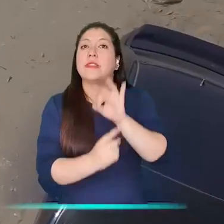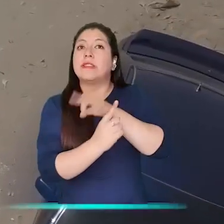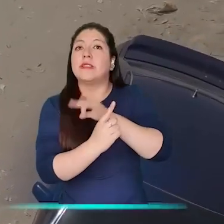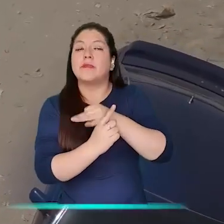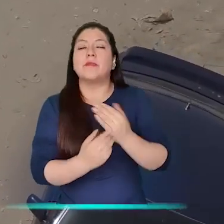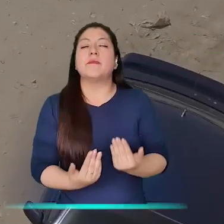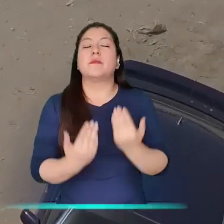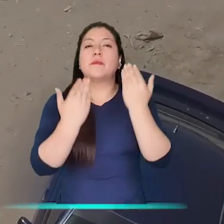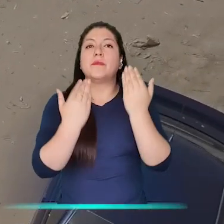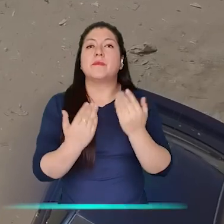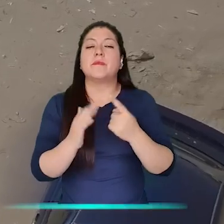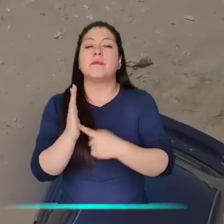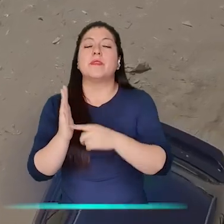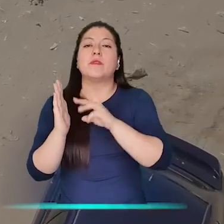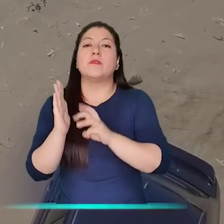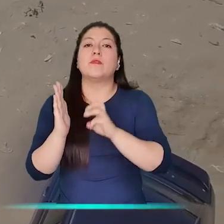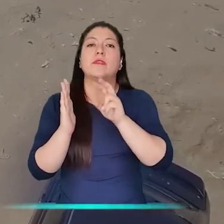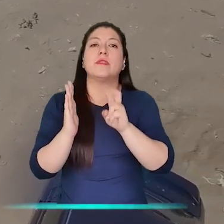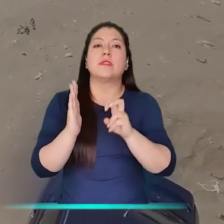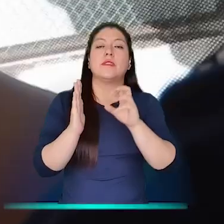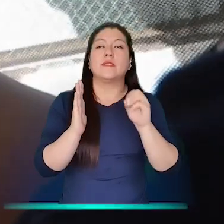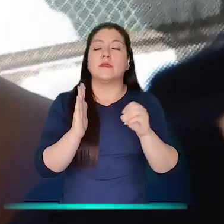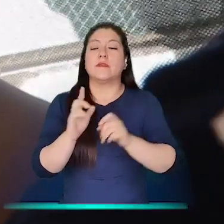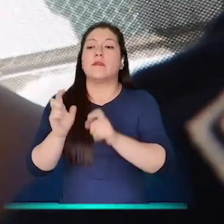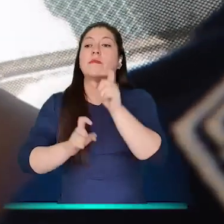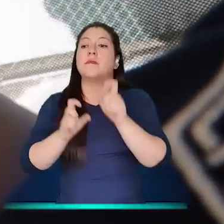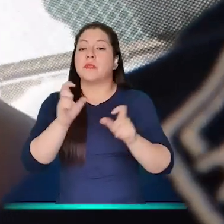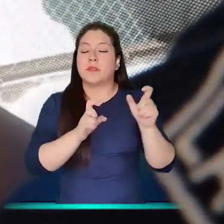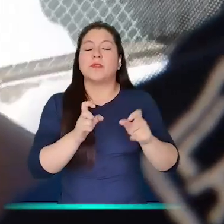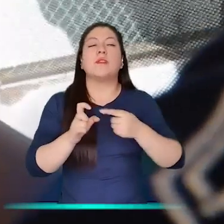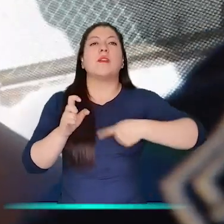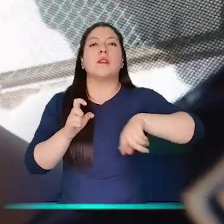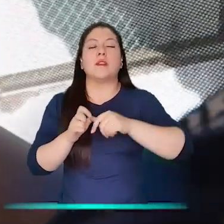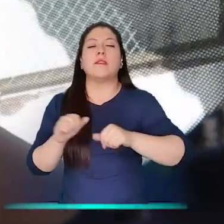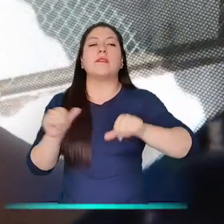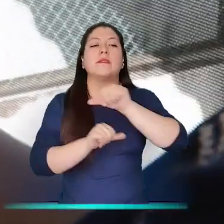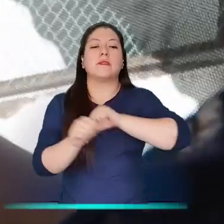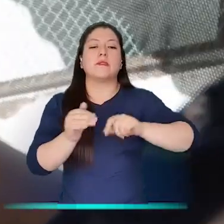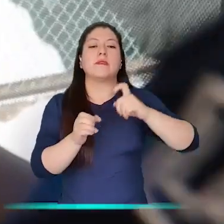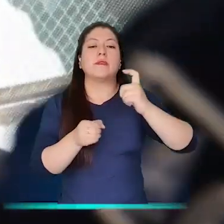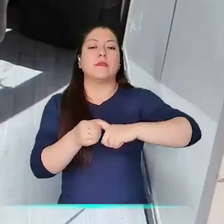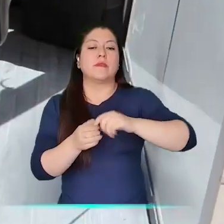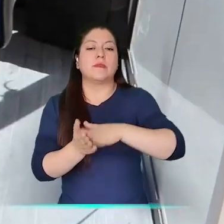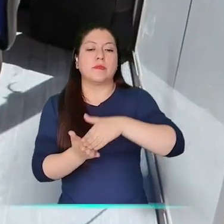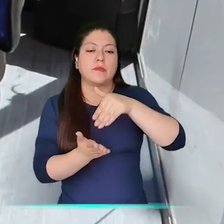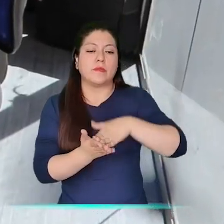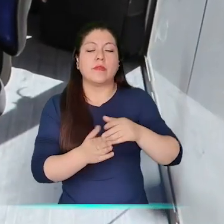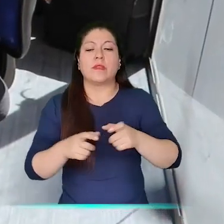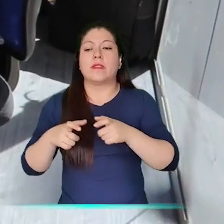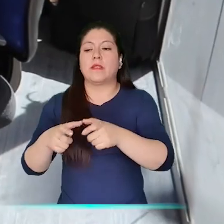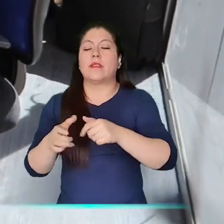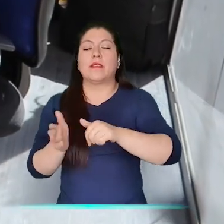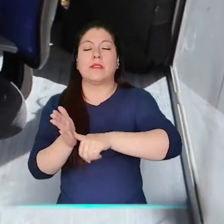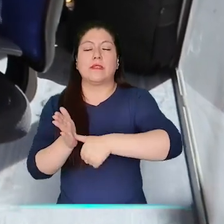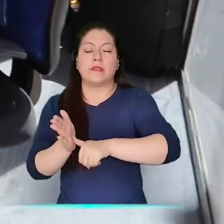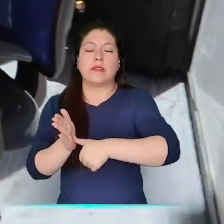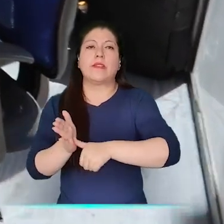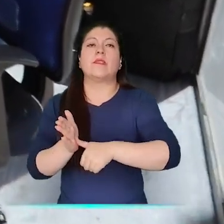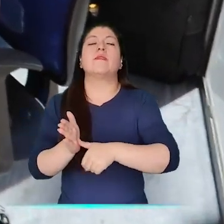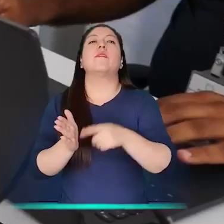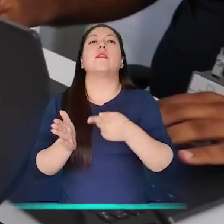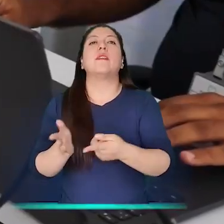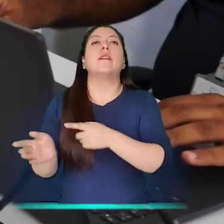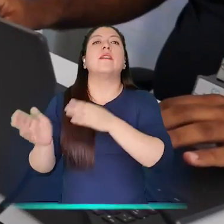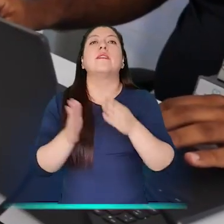En un plazo de tres meses, se beneficiaron 1.870 personas que realizaron trámites de registro civil,